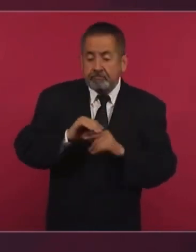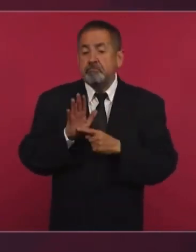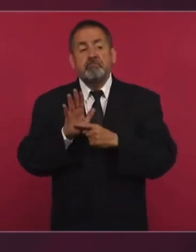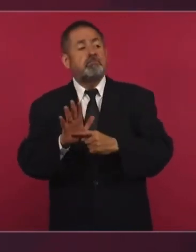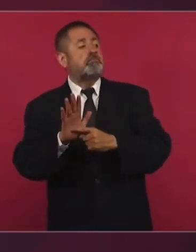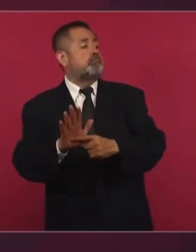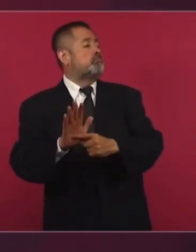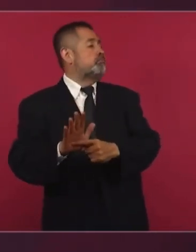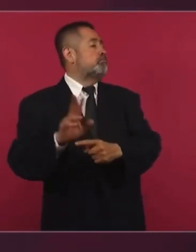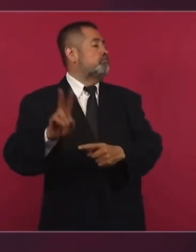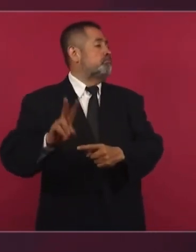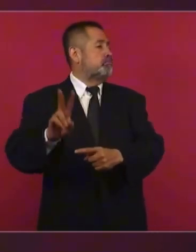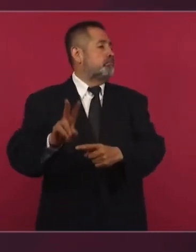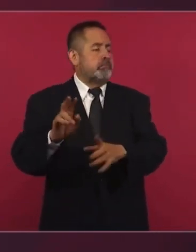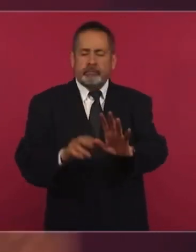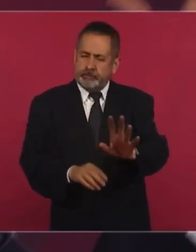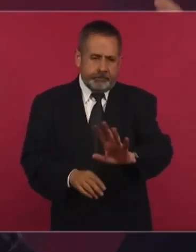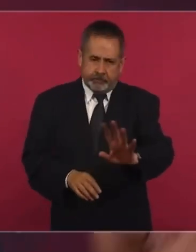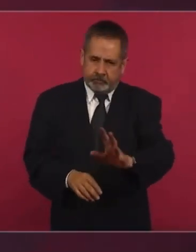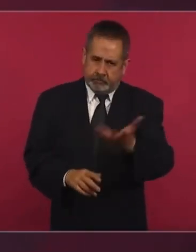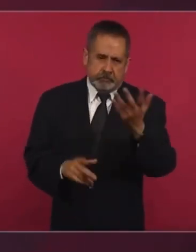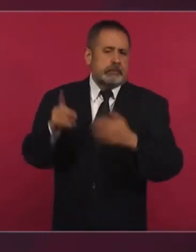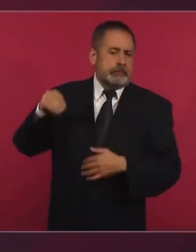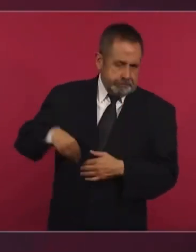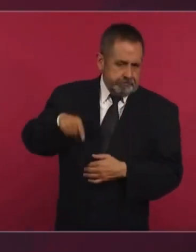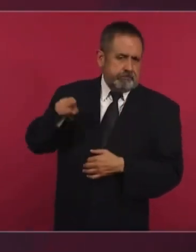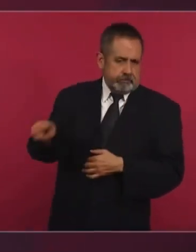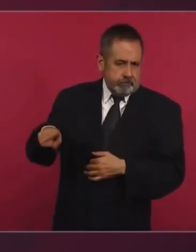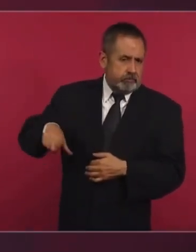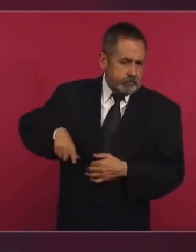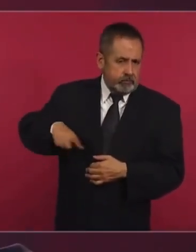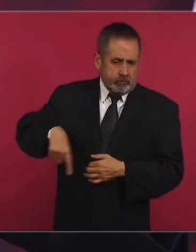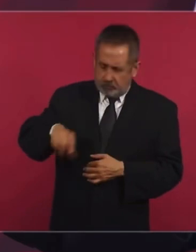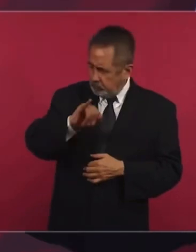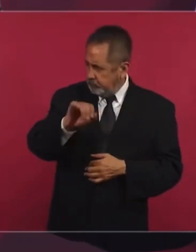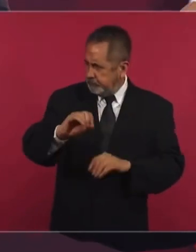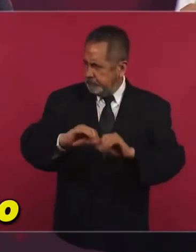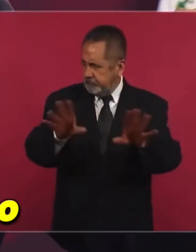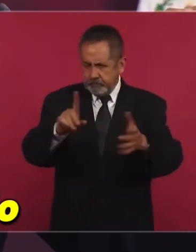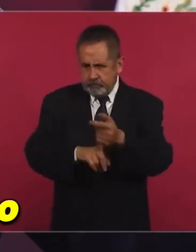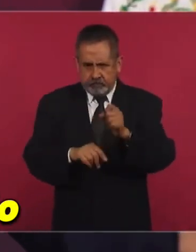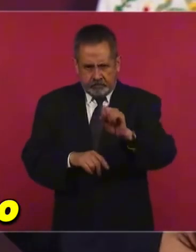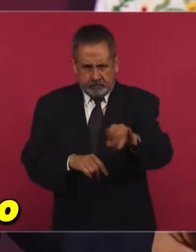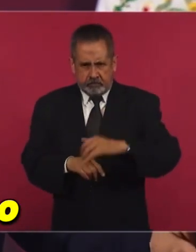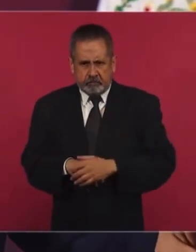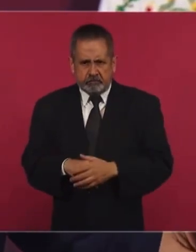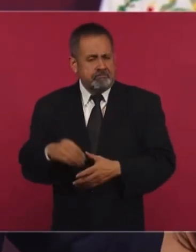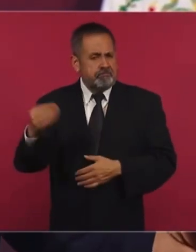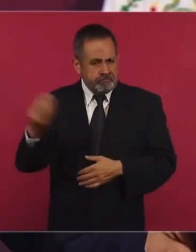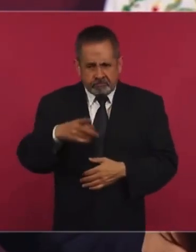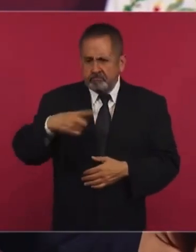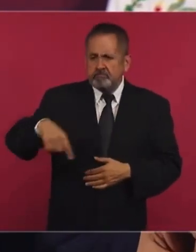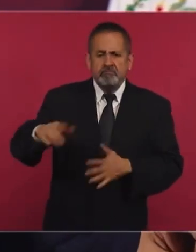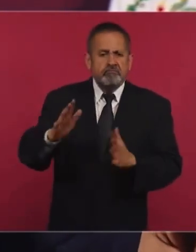mentiras, de eso no hay duda y aunque hayan participado